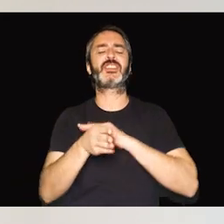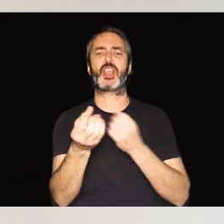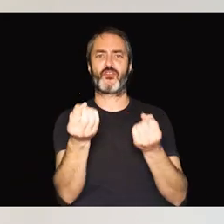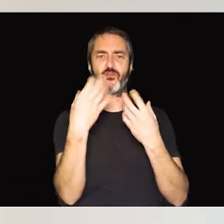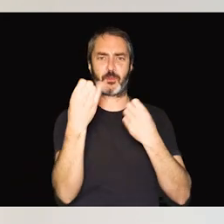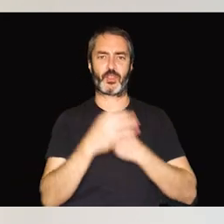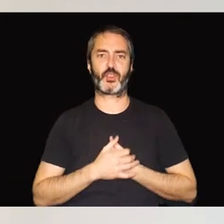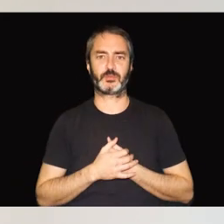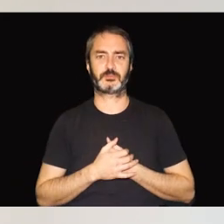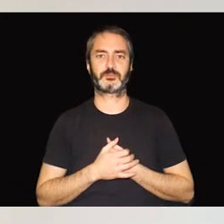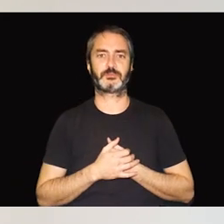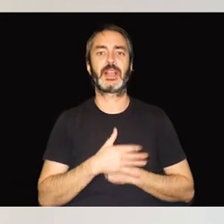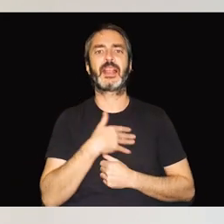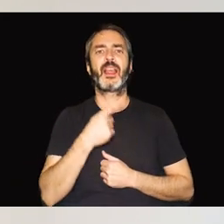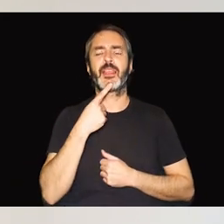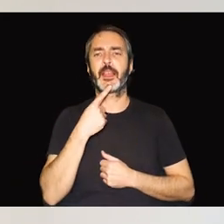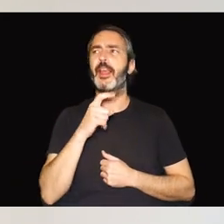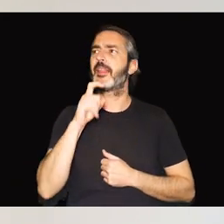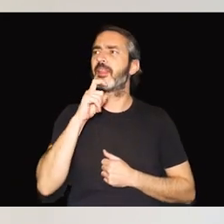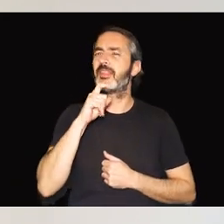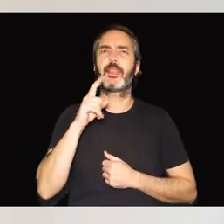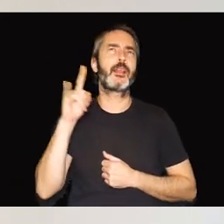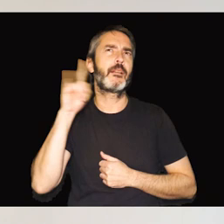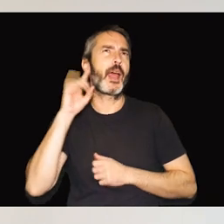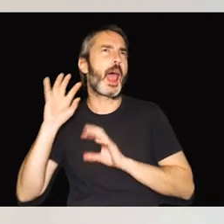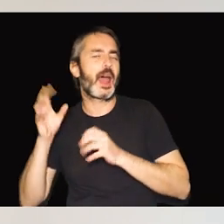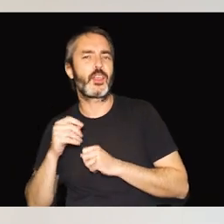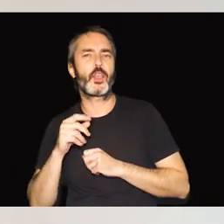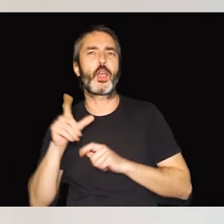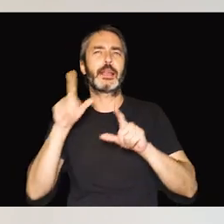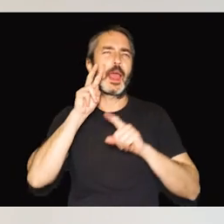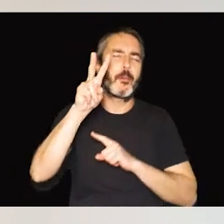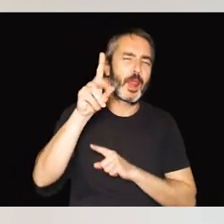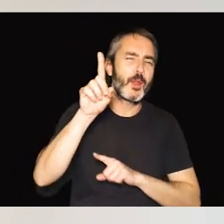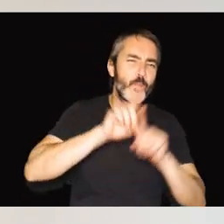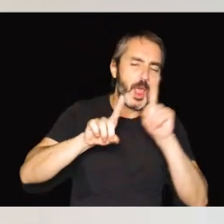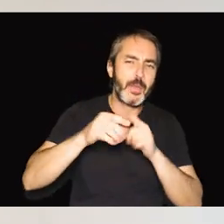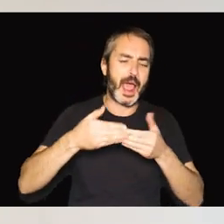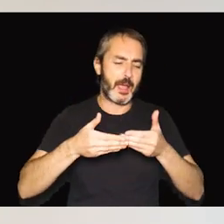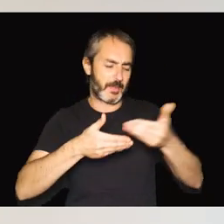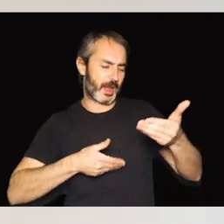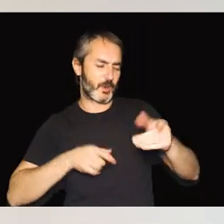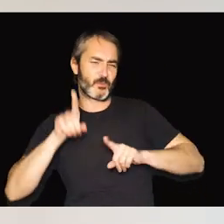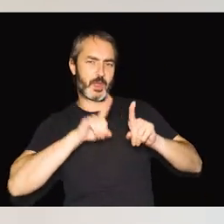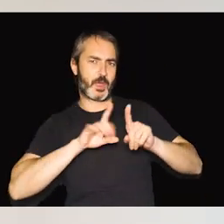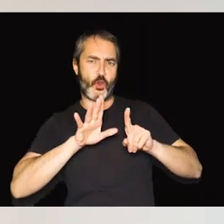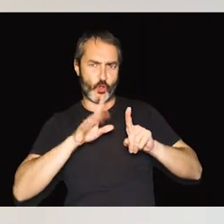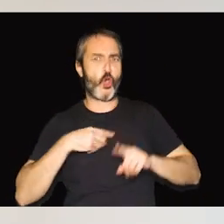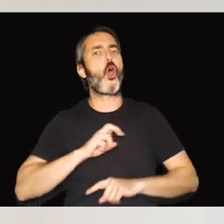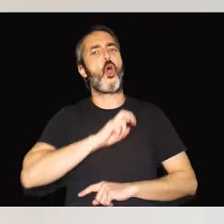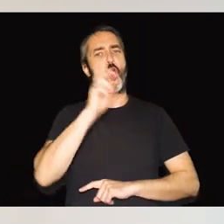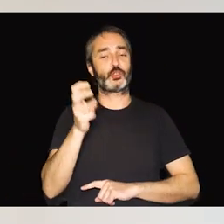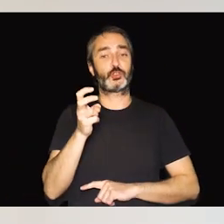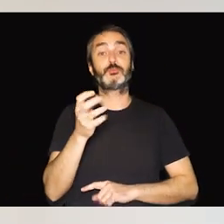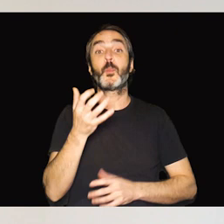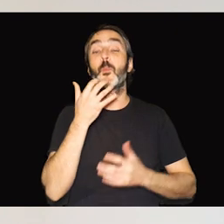Y no solo me refiero a que la persona tenga dificultades para escuchar la radio, para ver la televisión, para leer el periódico. Me refiero también